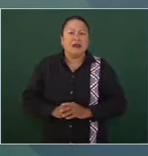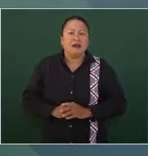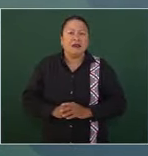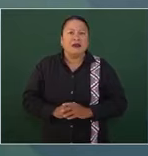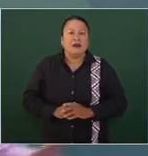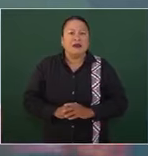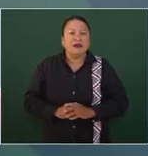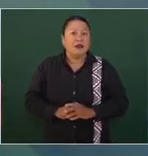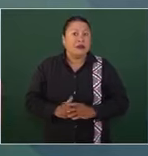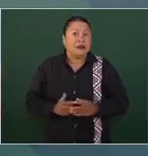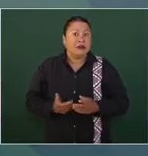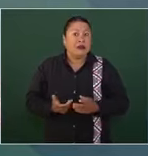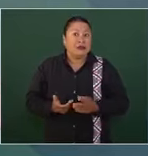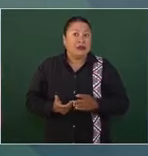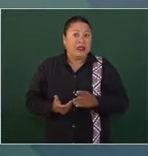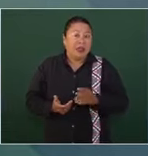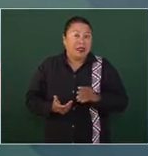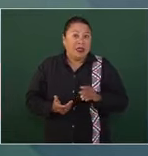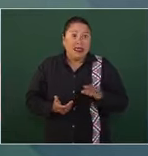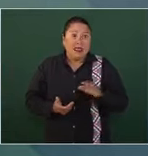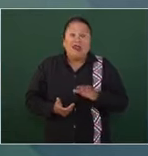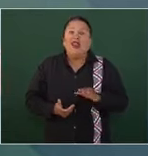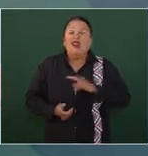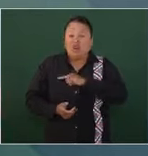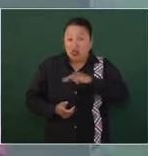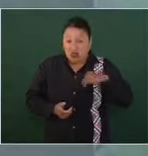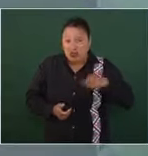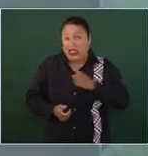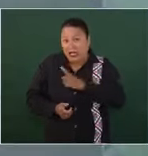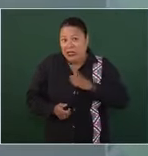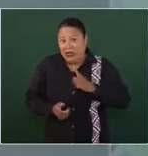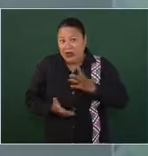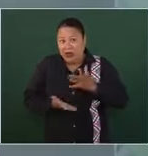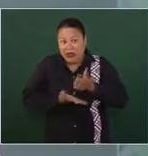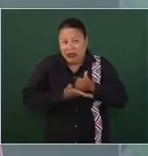todos estamos obligados a ayudar.